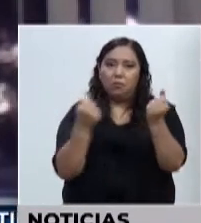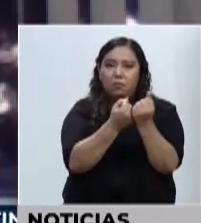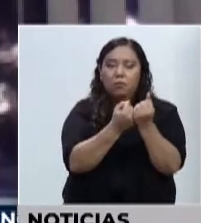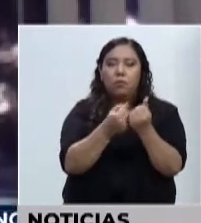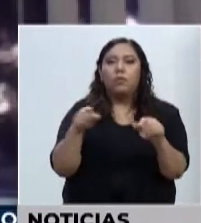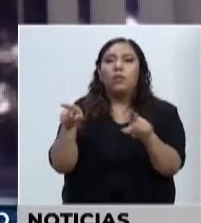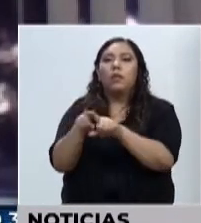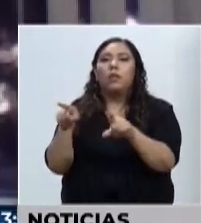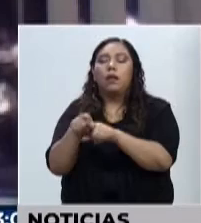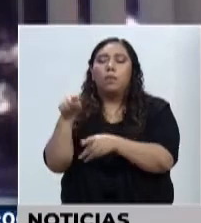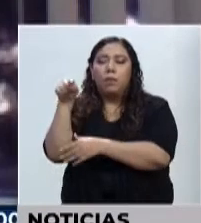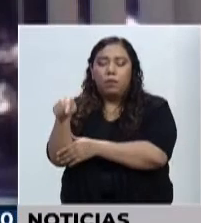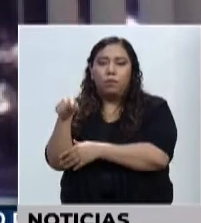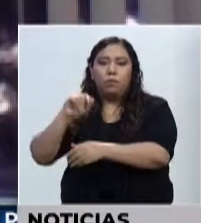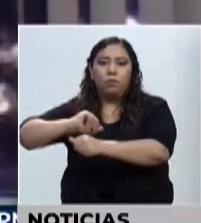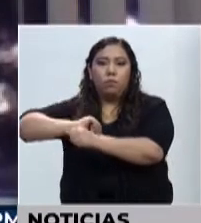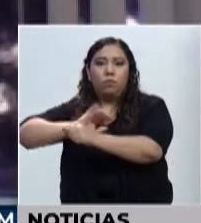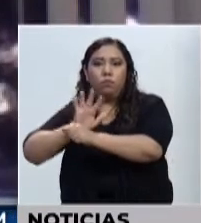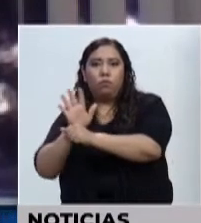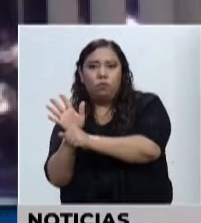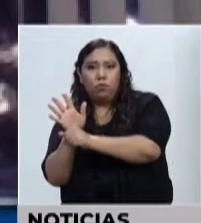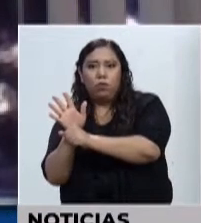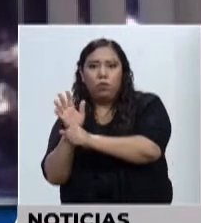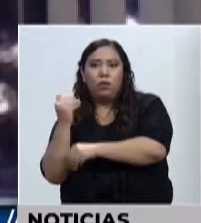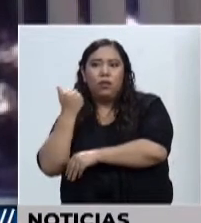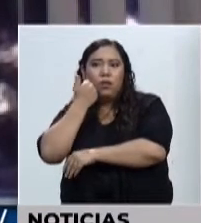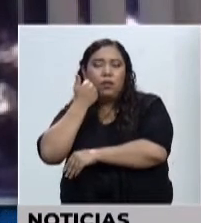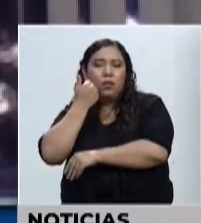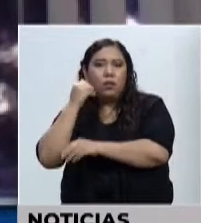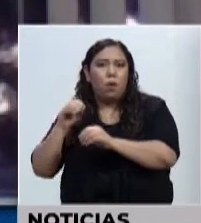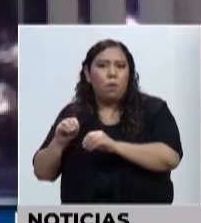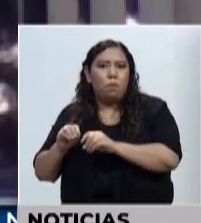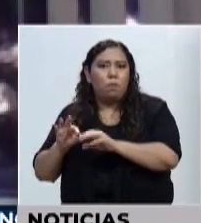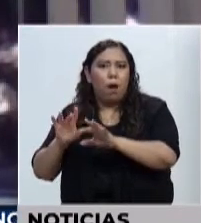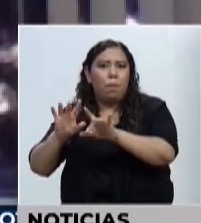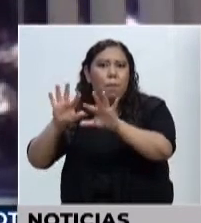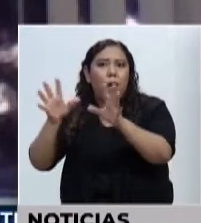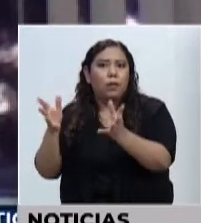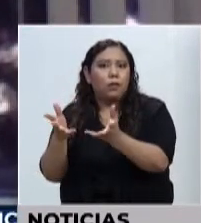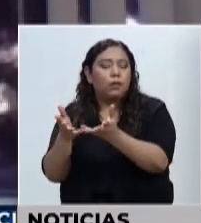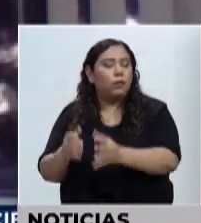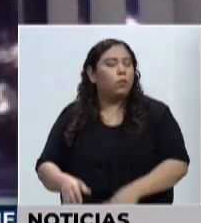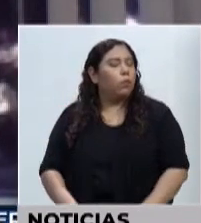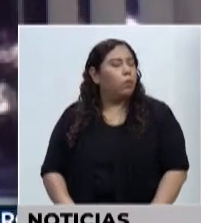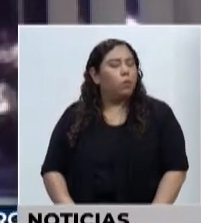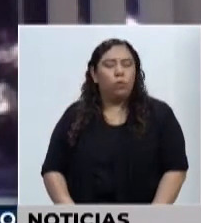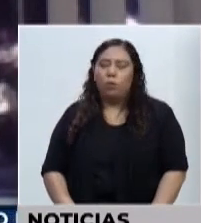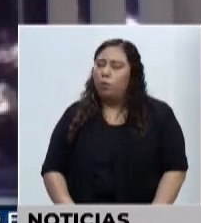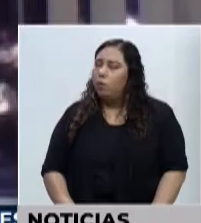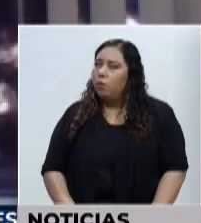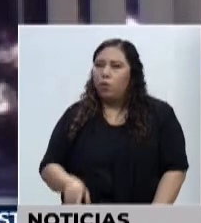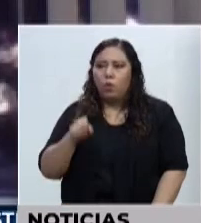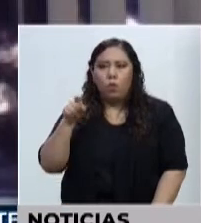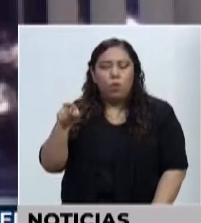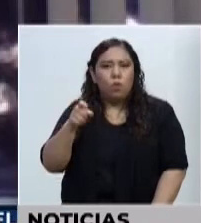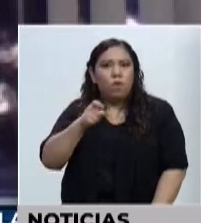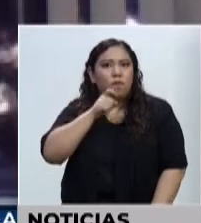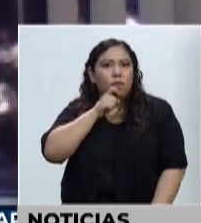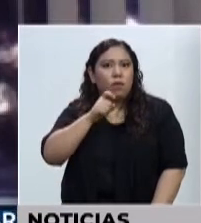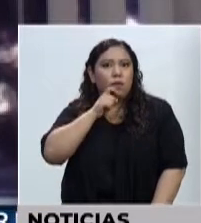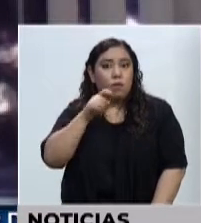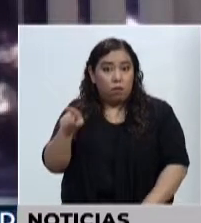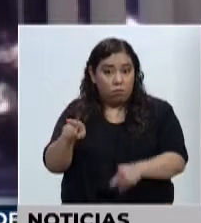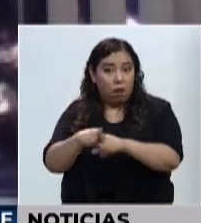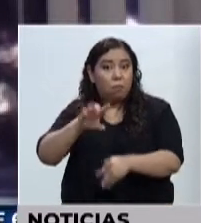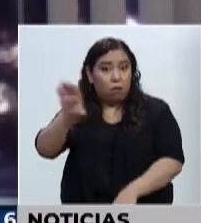hemos sido afectados por la pandemia. Esto para mí la pandemia es algo que afecta hasta la conducta,